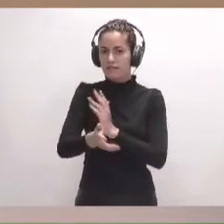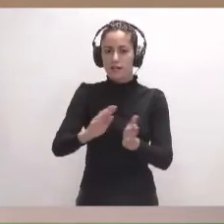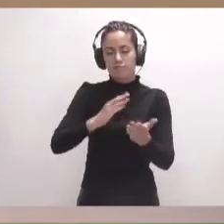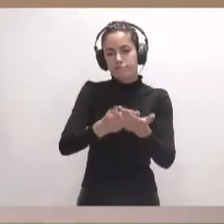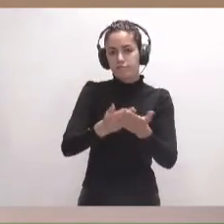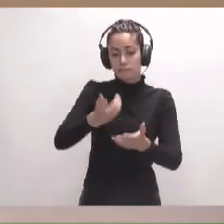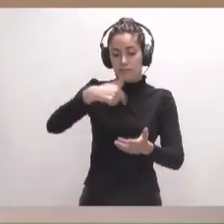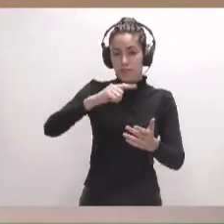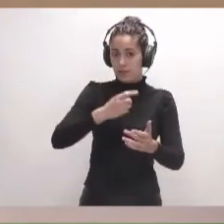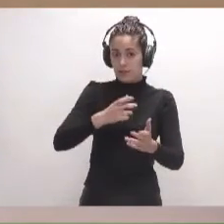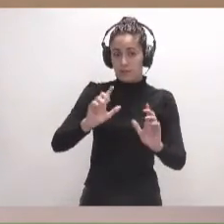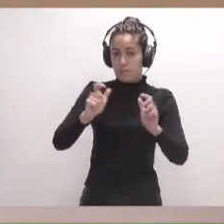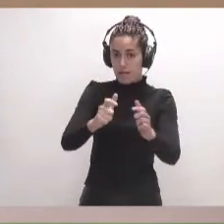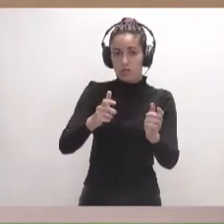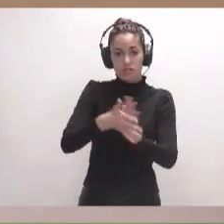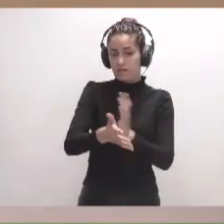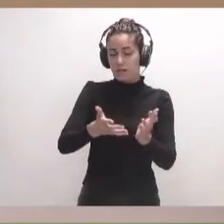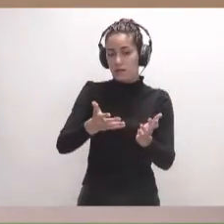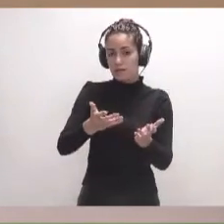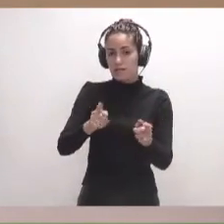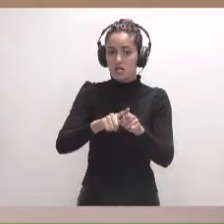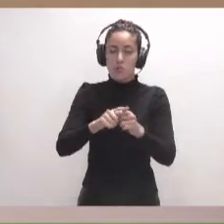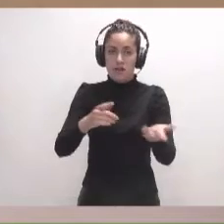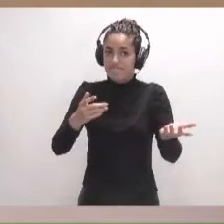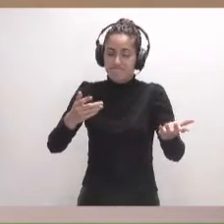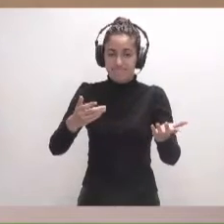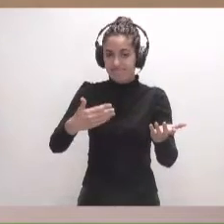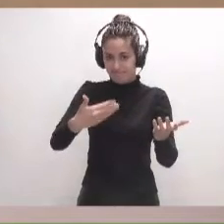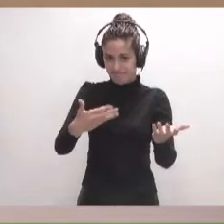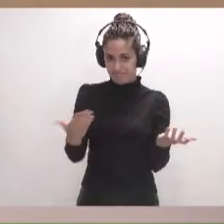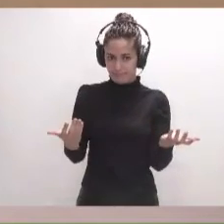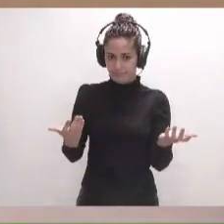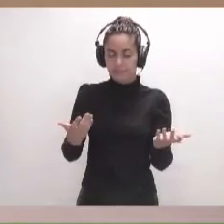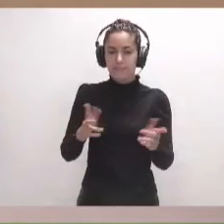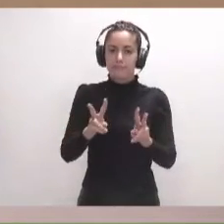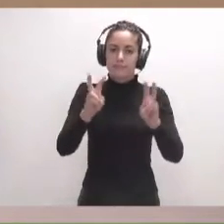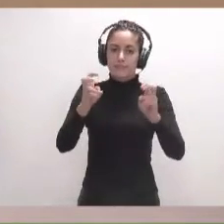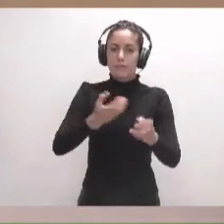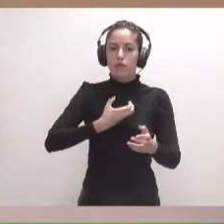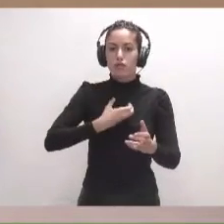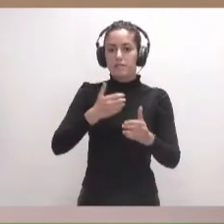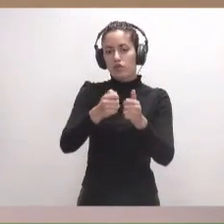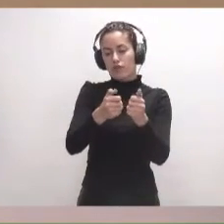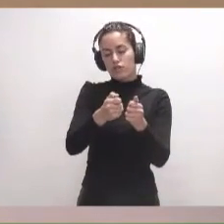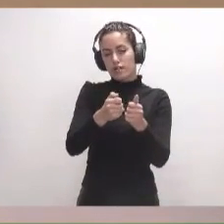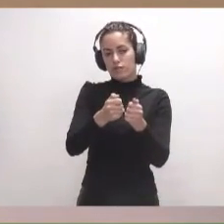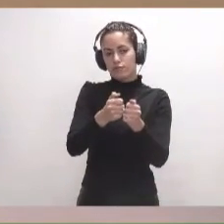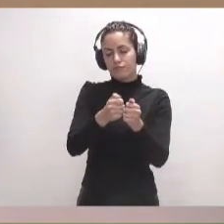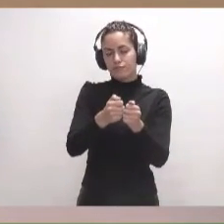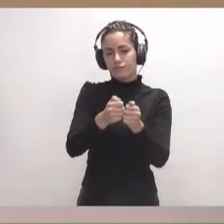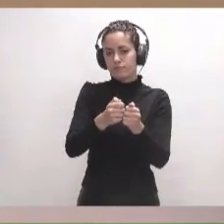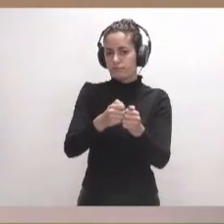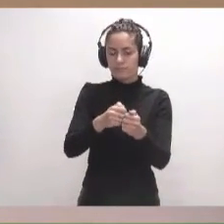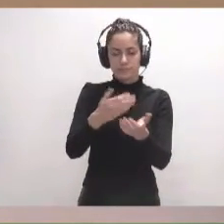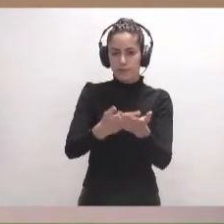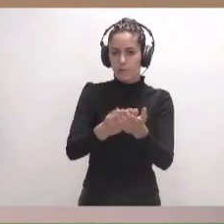en este pleno, bueno, pues da lugar a que realmente sea un papel mojado. Con respecto al Ayuntamiento del Rosario, queda de